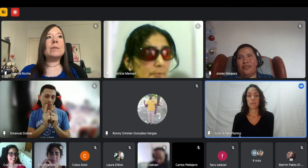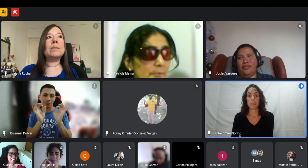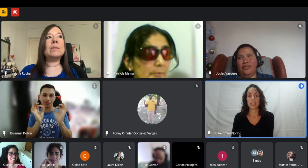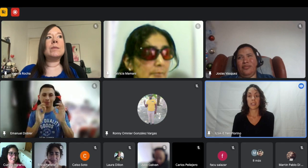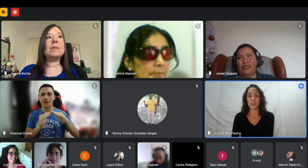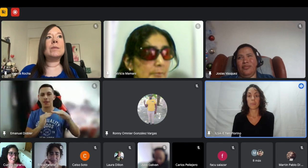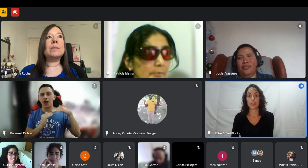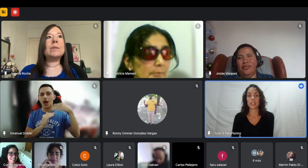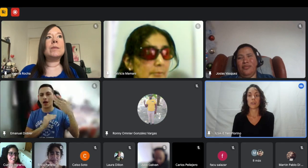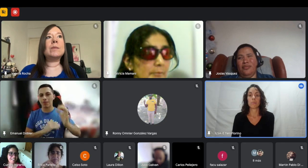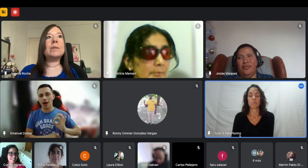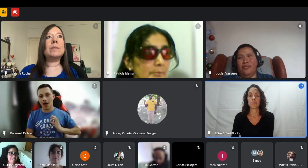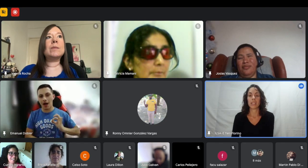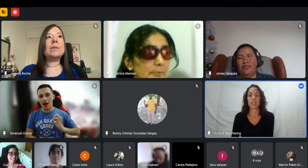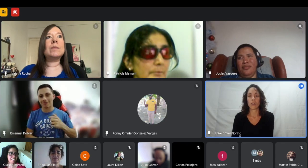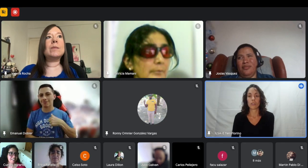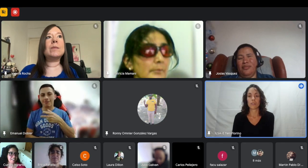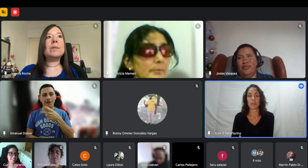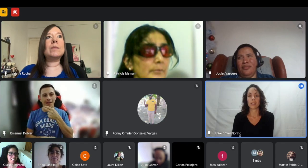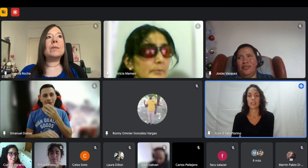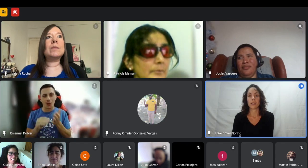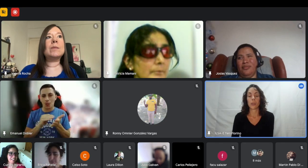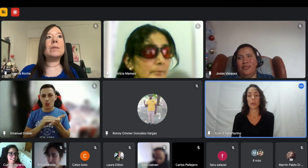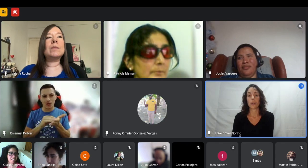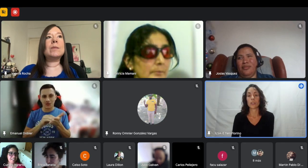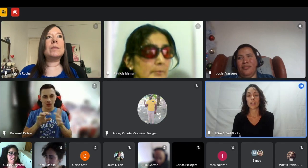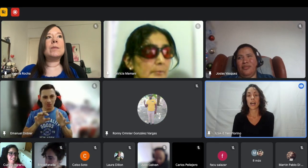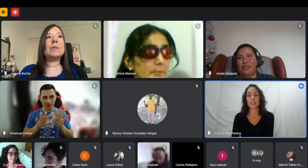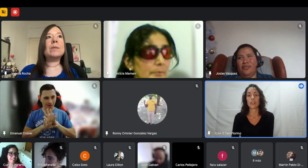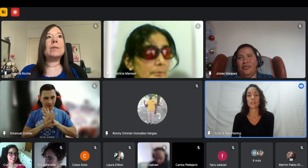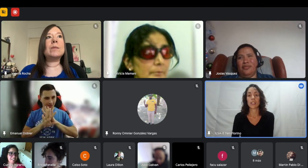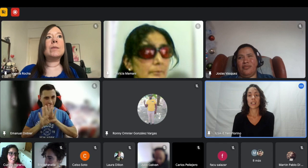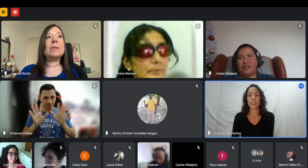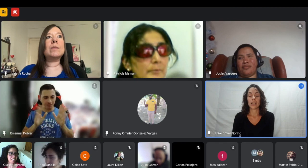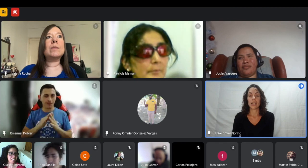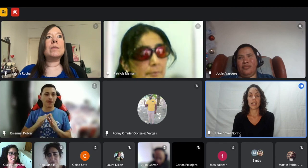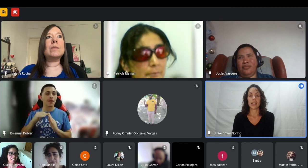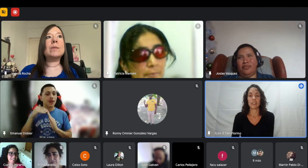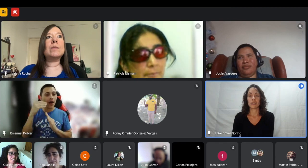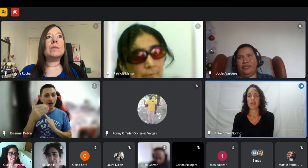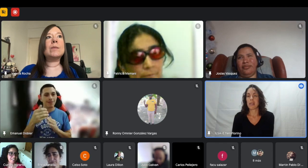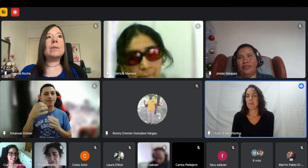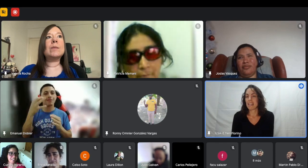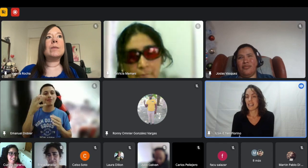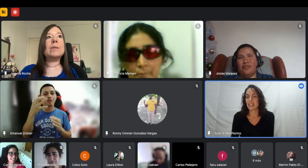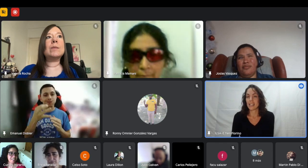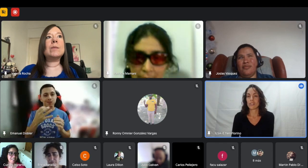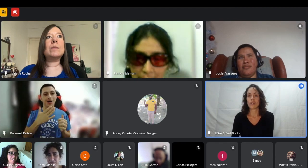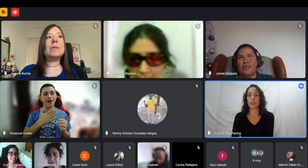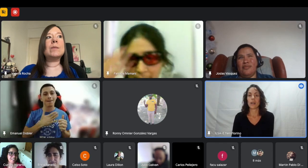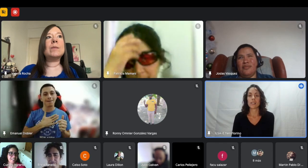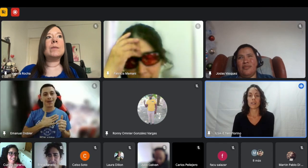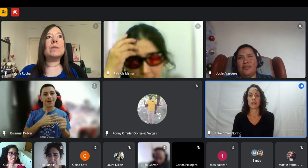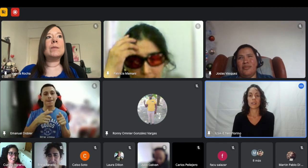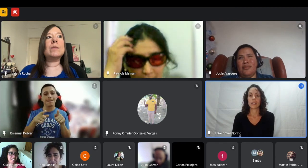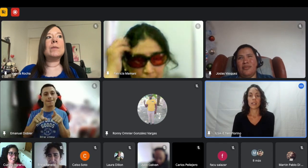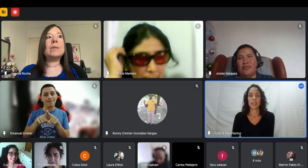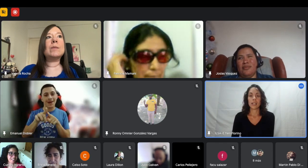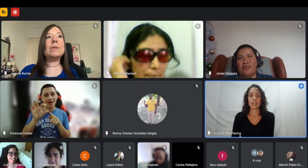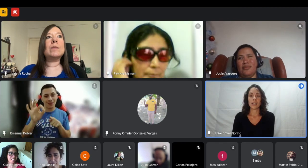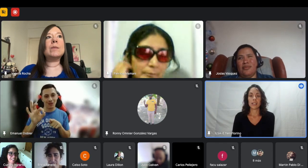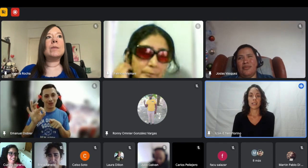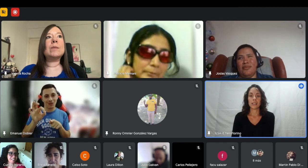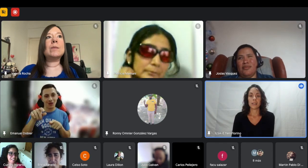de ahí fue aprendiendo de a poquito pequeñas cosas y aprendiendo después con los años no sabía más nada era sólo lo básico